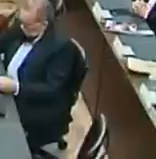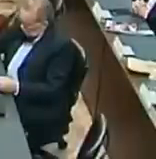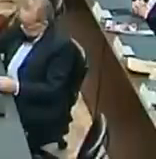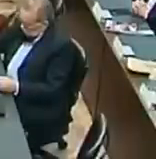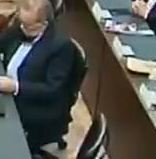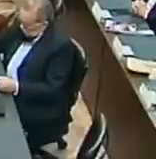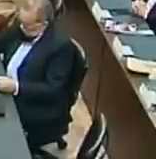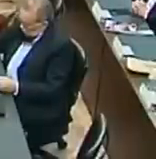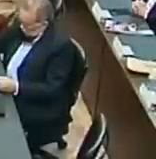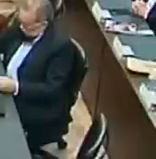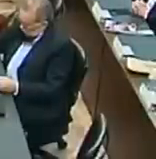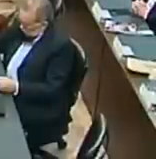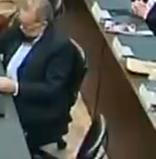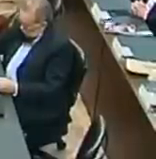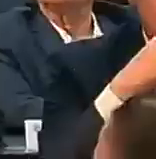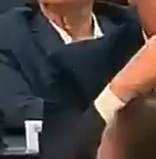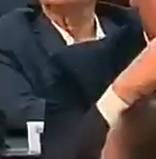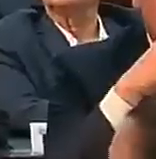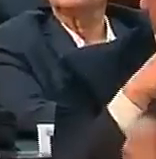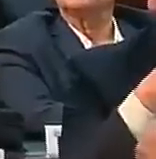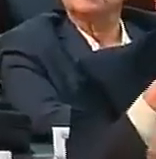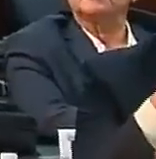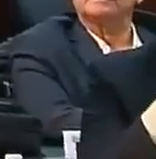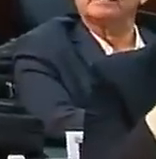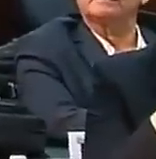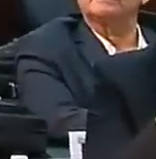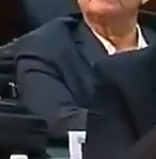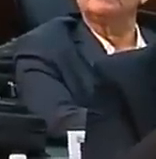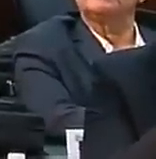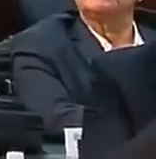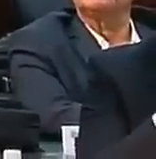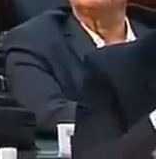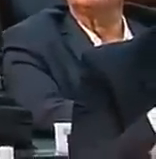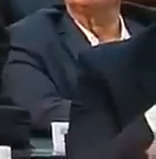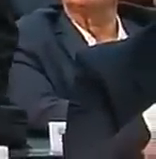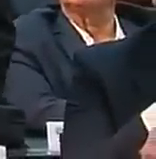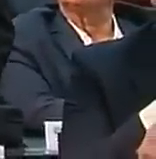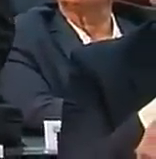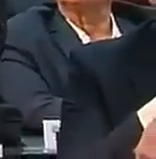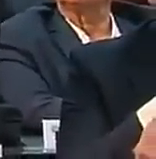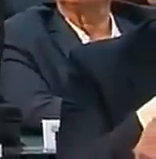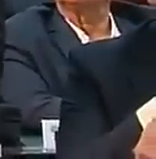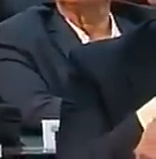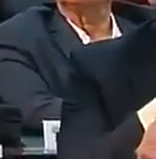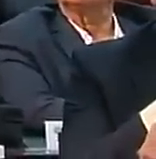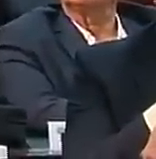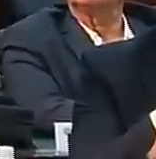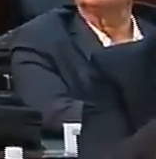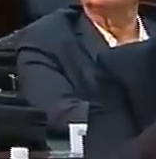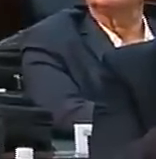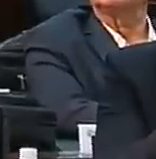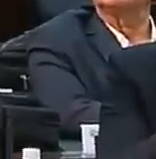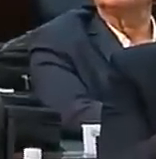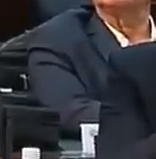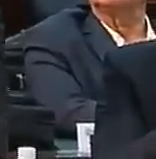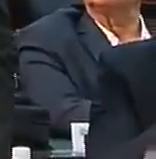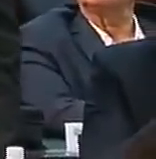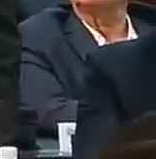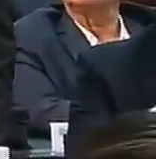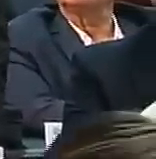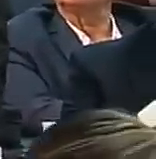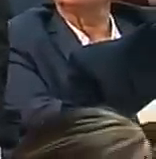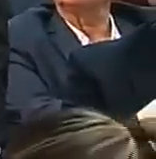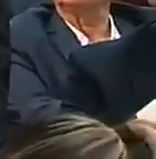Sí, buenos días, colegas parlamentarios, presidente. Hace ocho meses nosotros en este parlamento